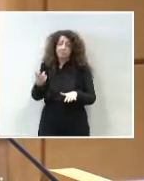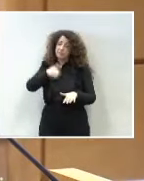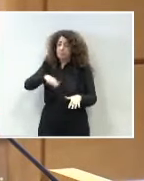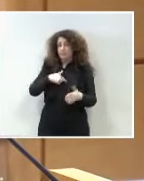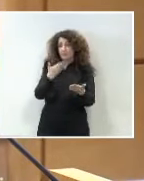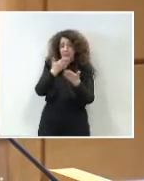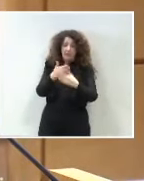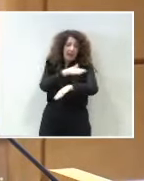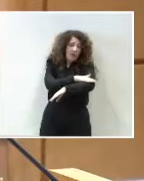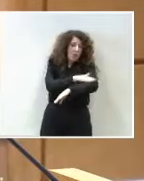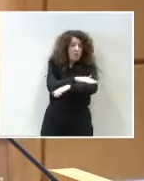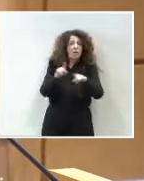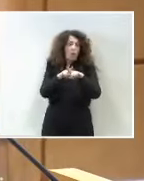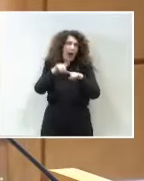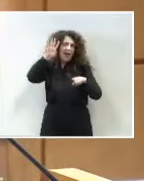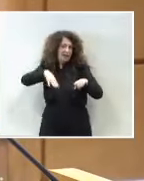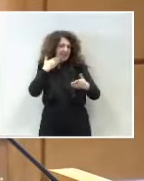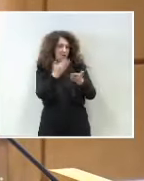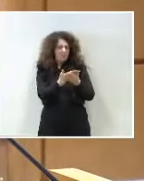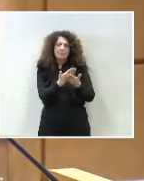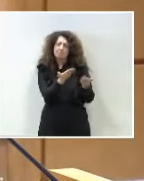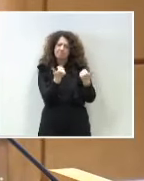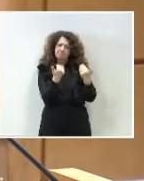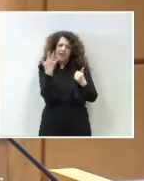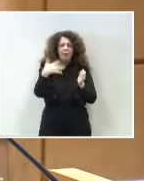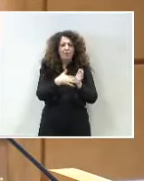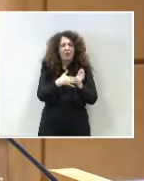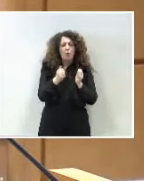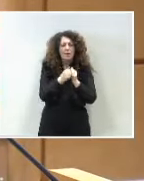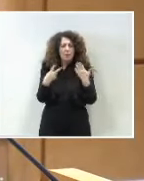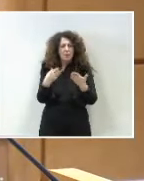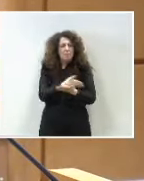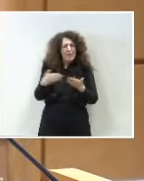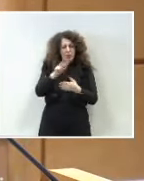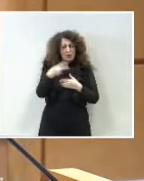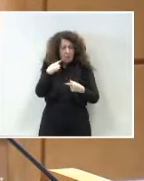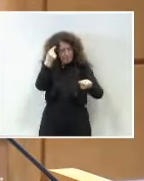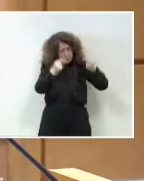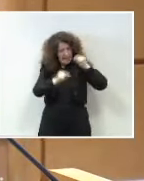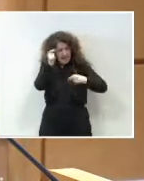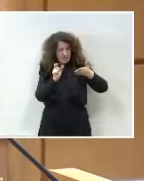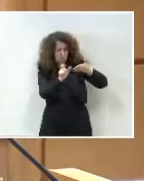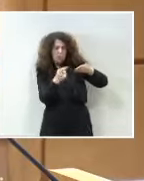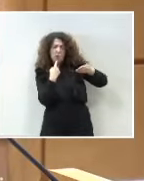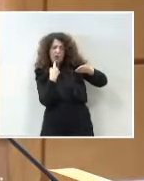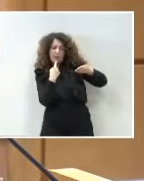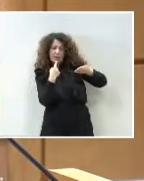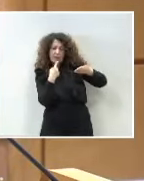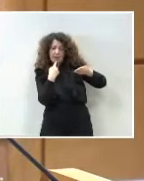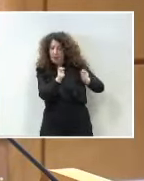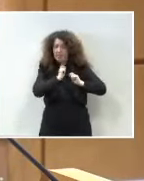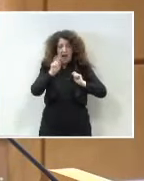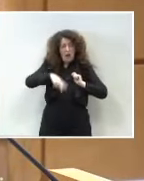ya ha hecho el gobierno catalán, los 5.029 millones de euros presupuestados y no ejecutados desde el 2015.